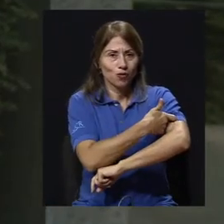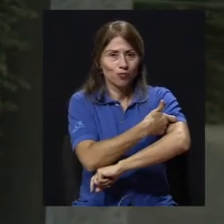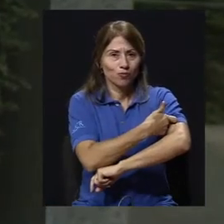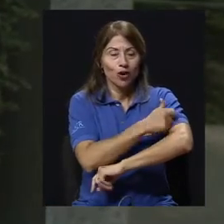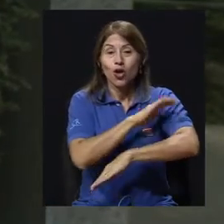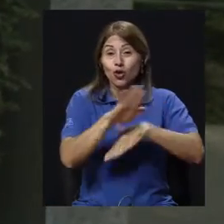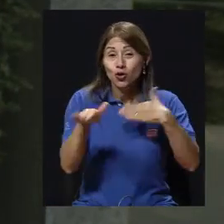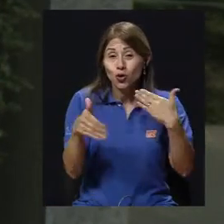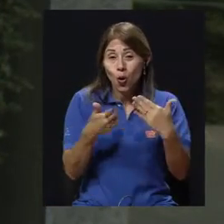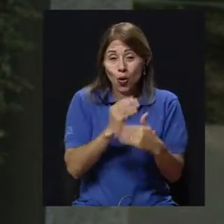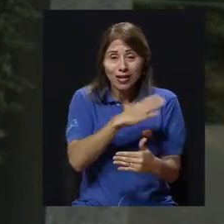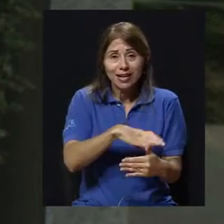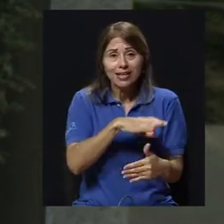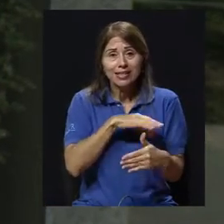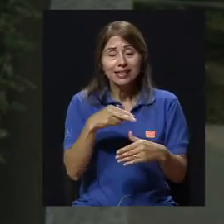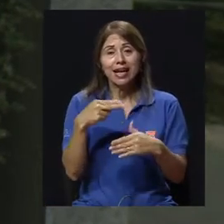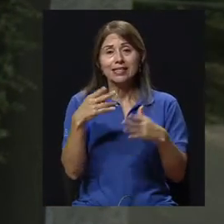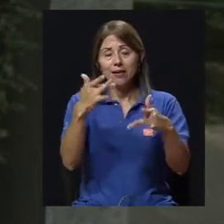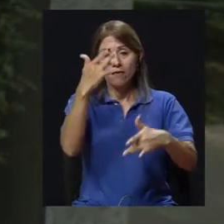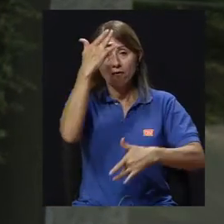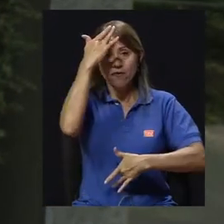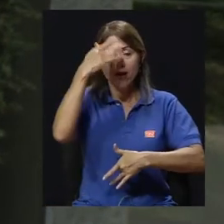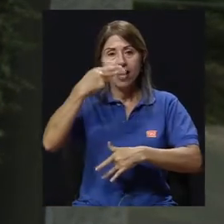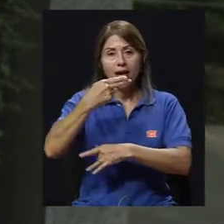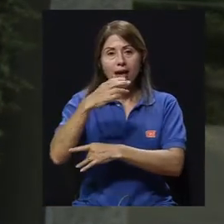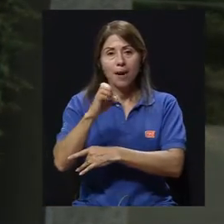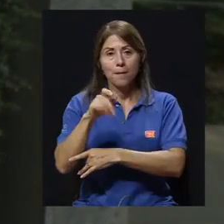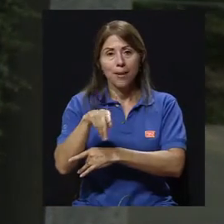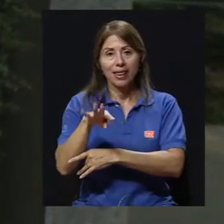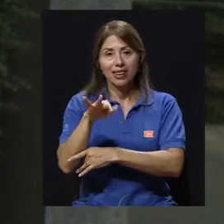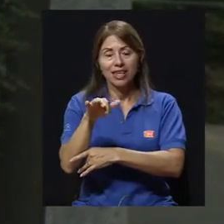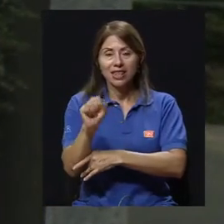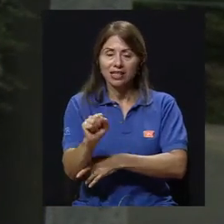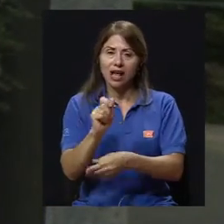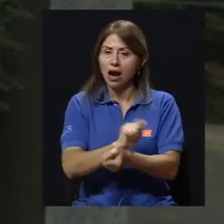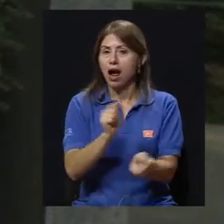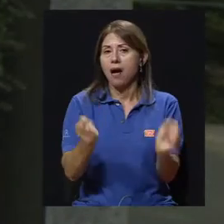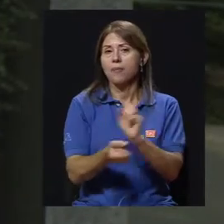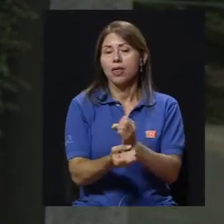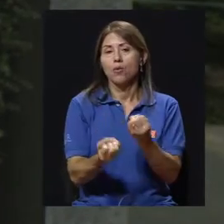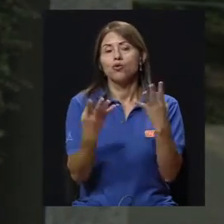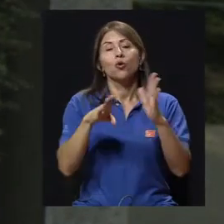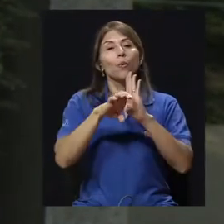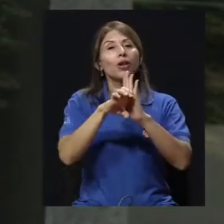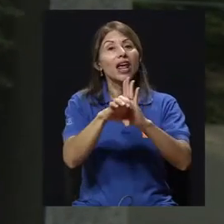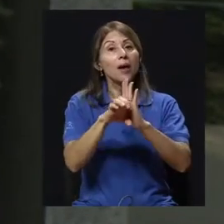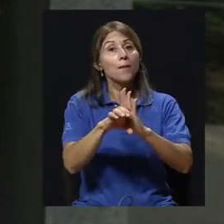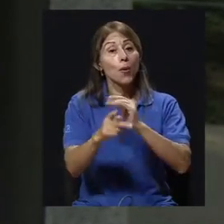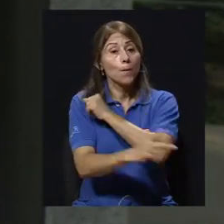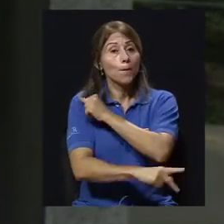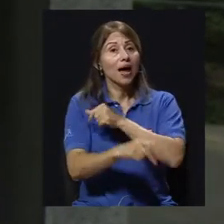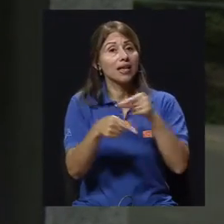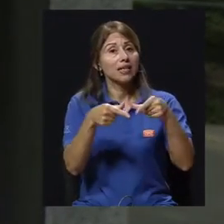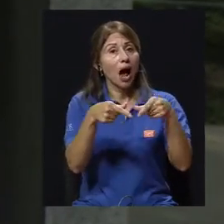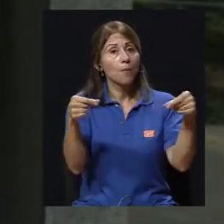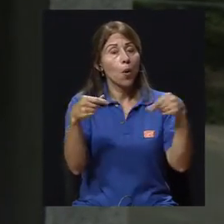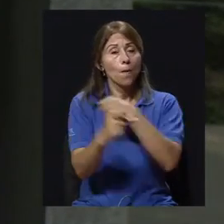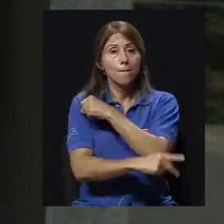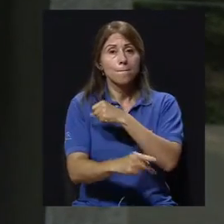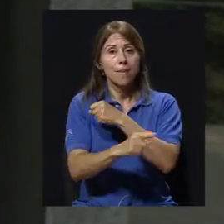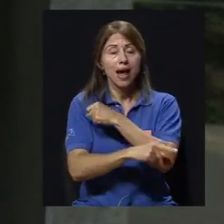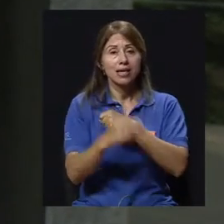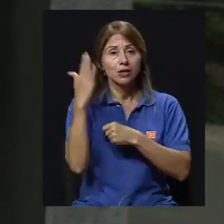mapas de la hepatitis B en el mundo. Por ejemplo, Japón, Corea, eran países con una